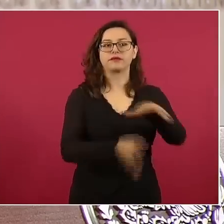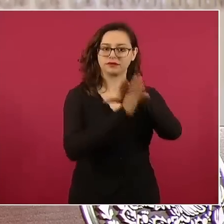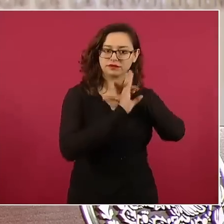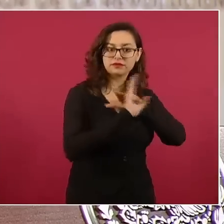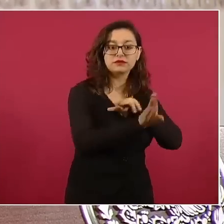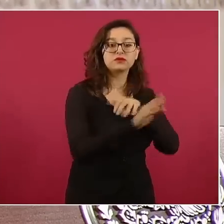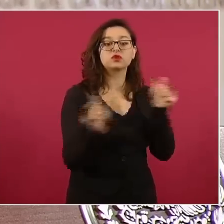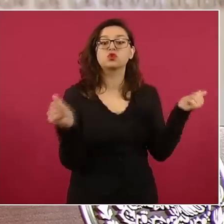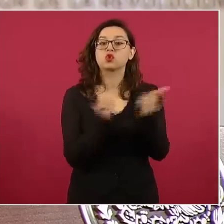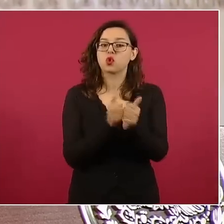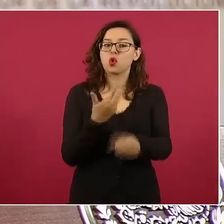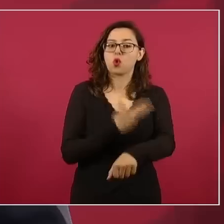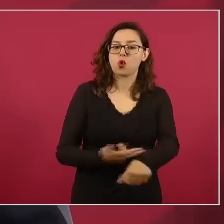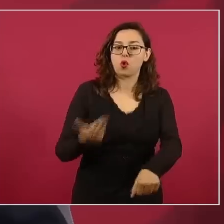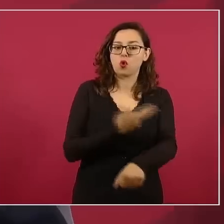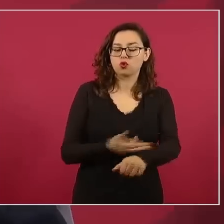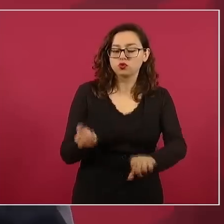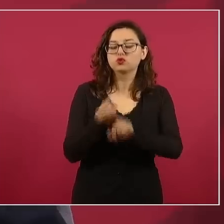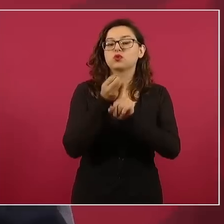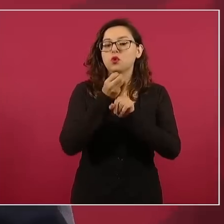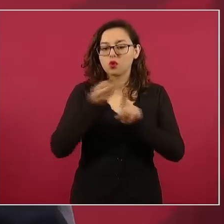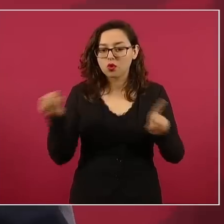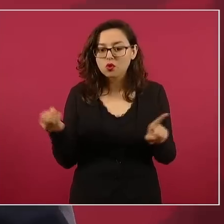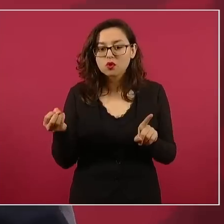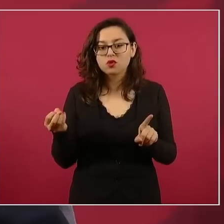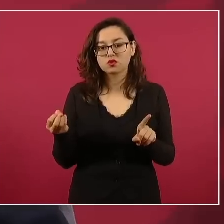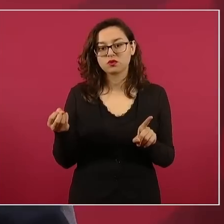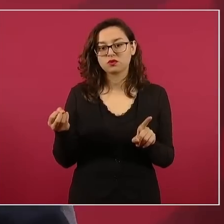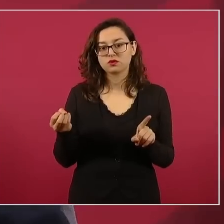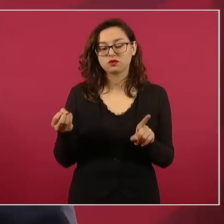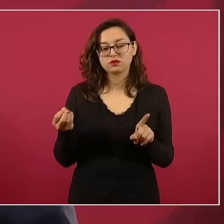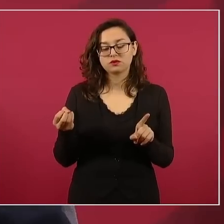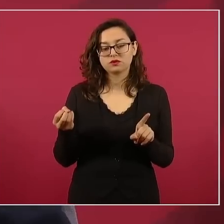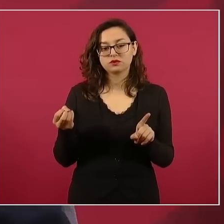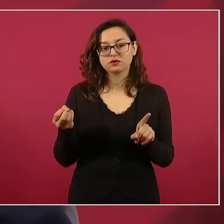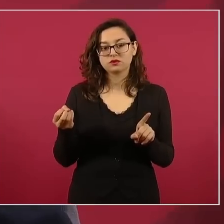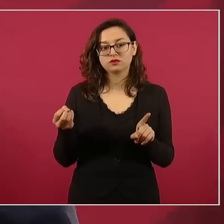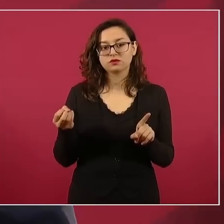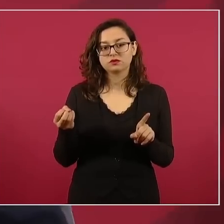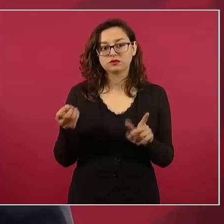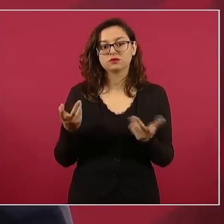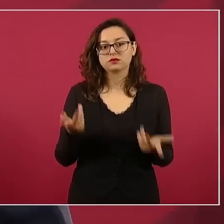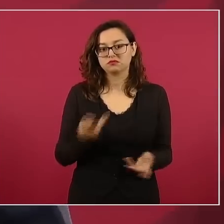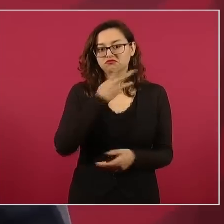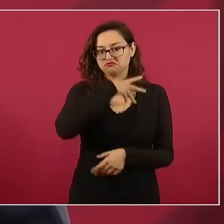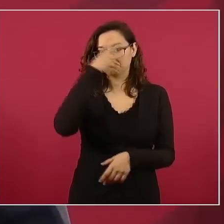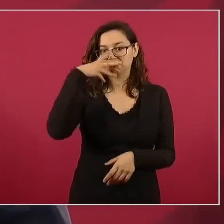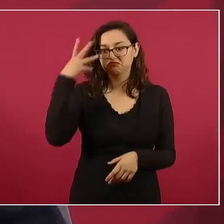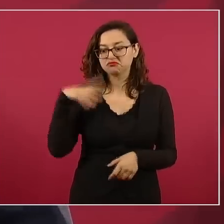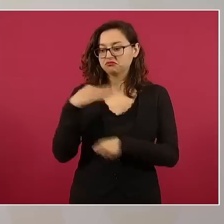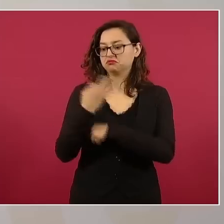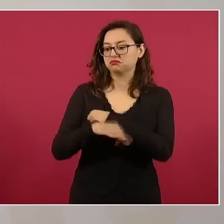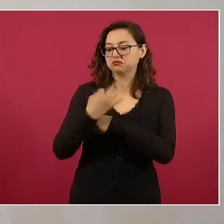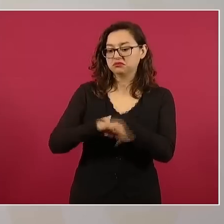necesaria la entrega de visas